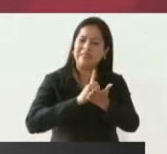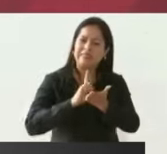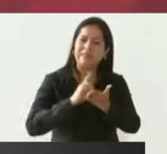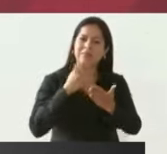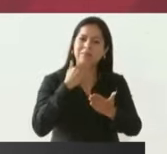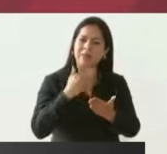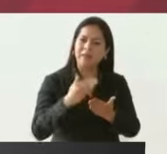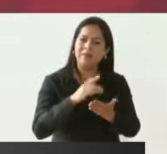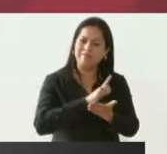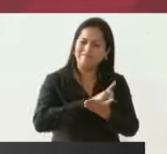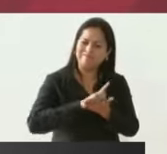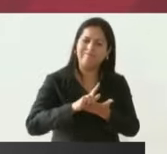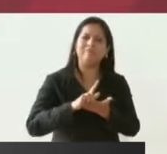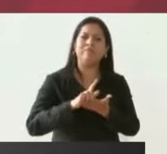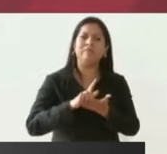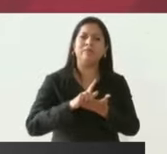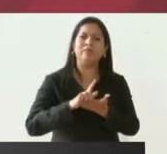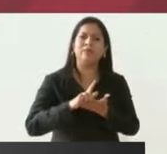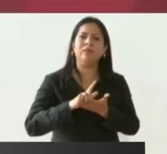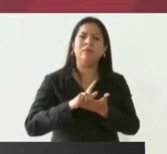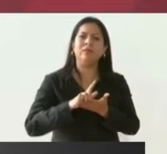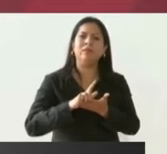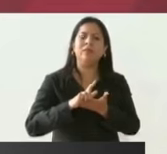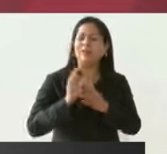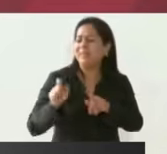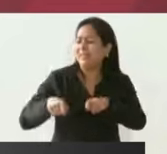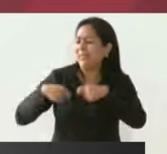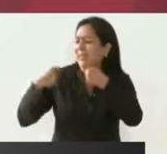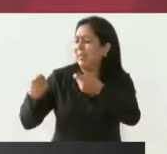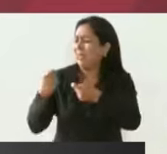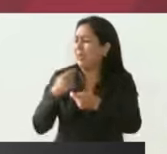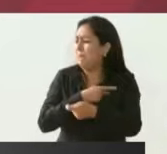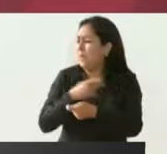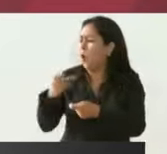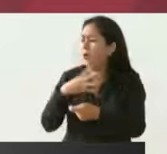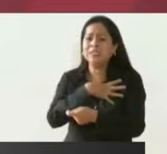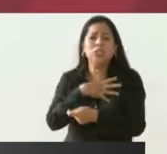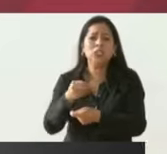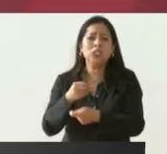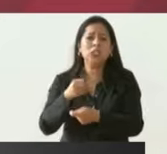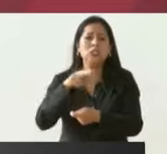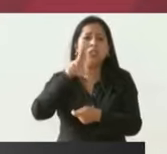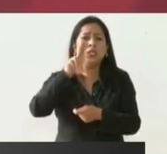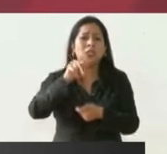preferible heredar a los hijos pobreza pero no deshonra